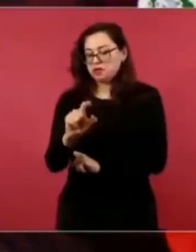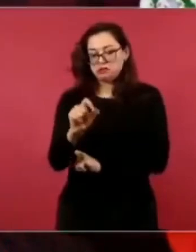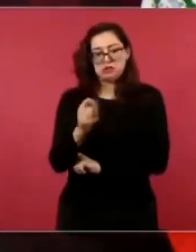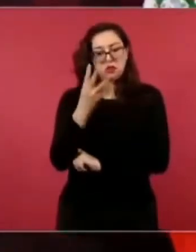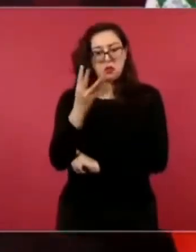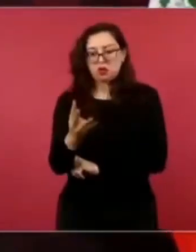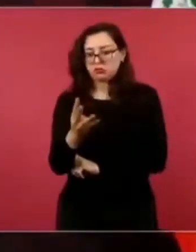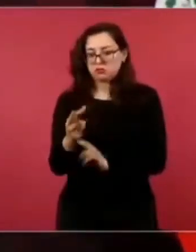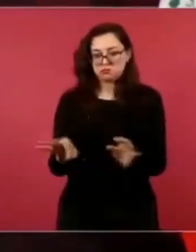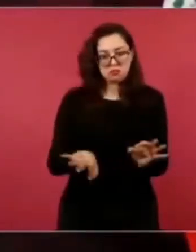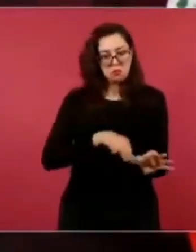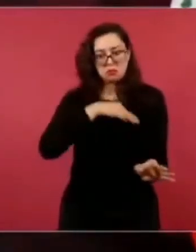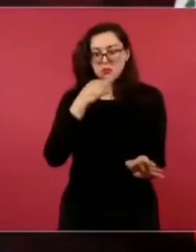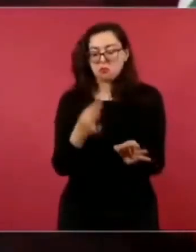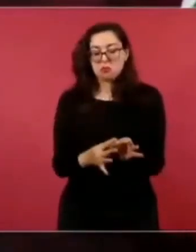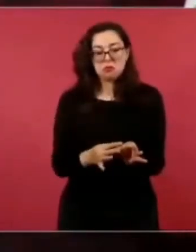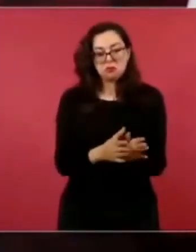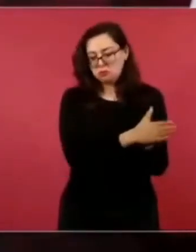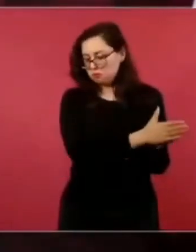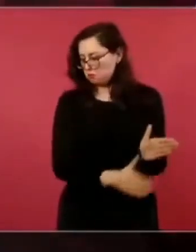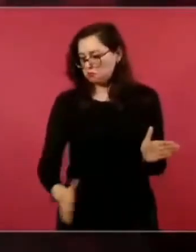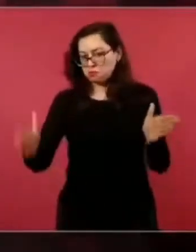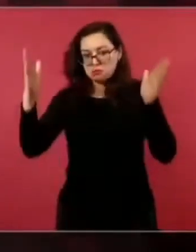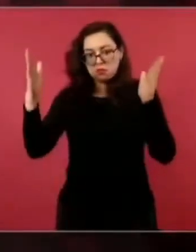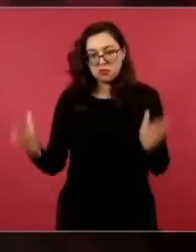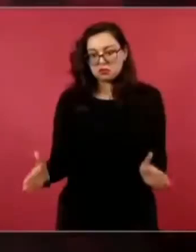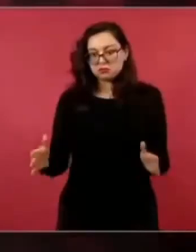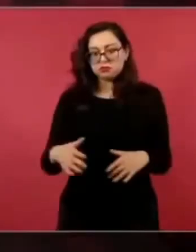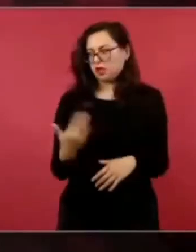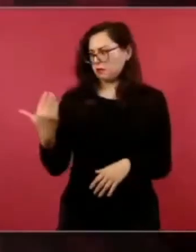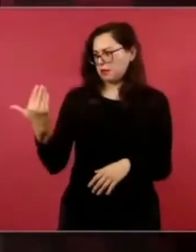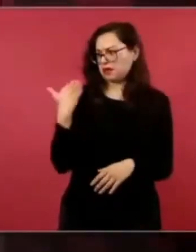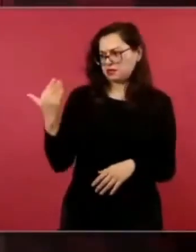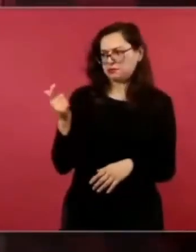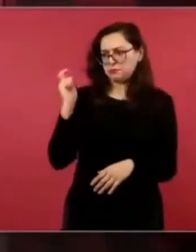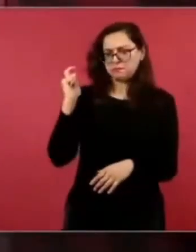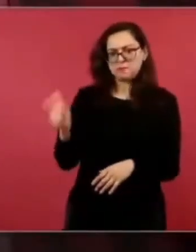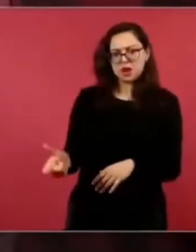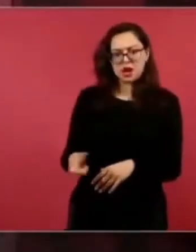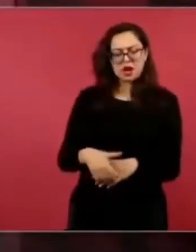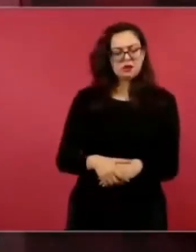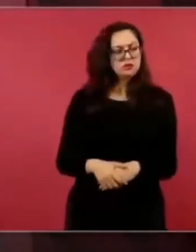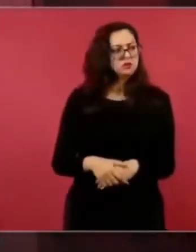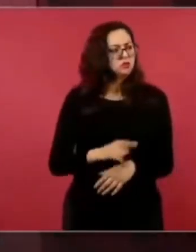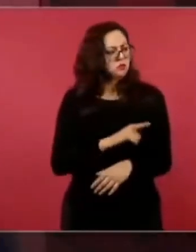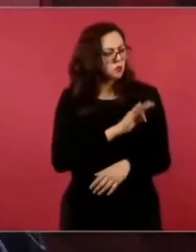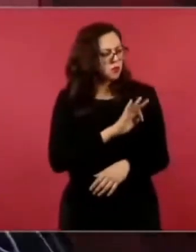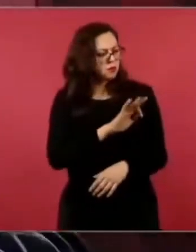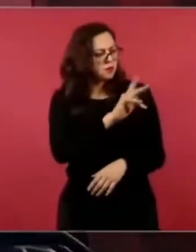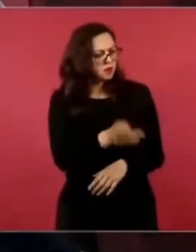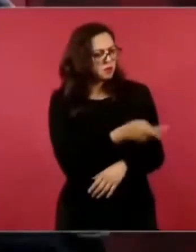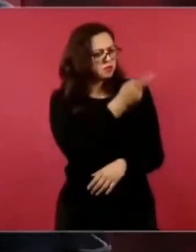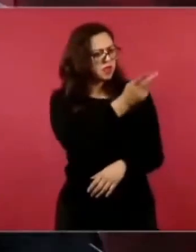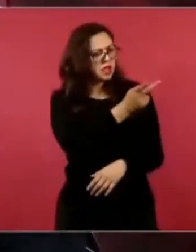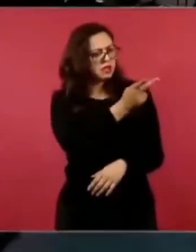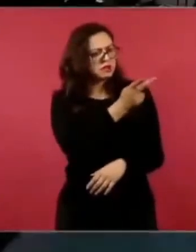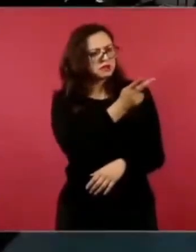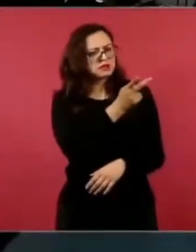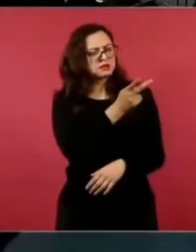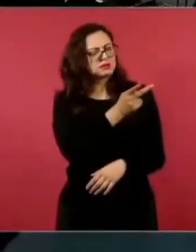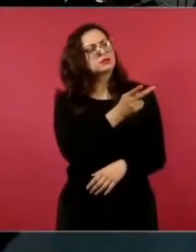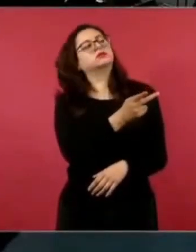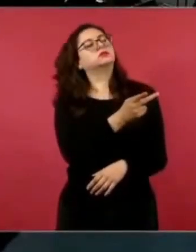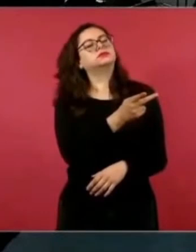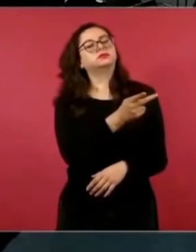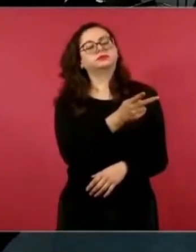incluso acaban de pagar. A ver, ¿por qué no preguntas de favor a